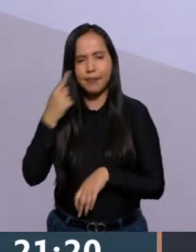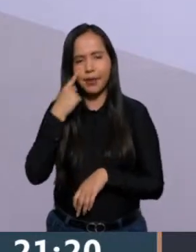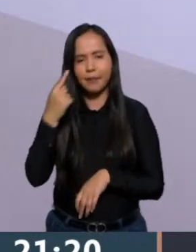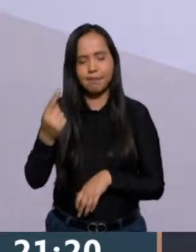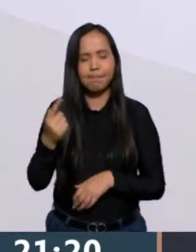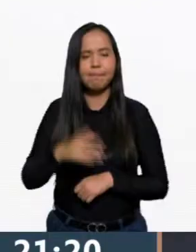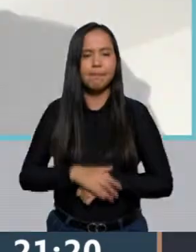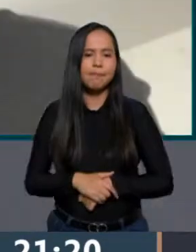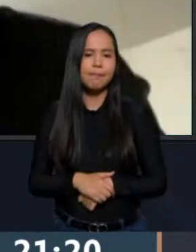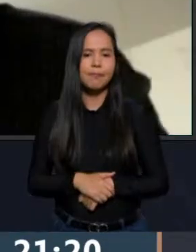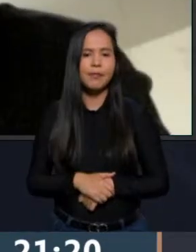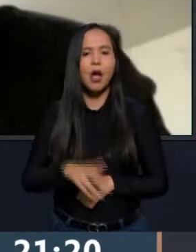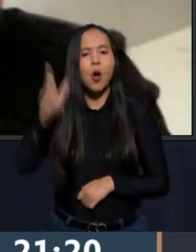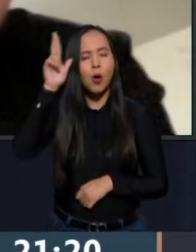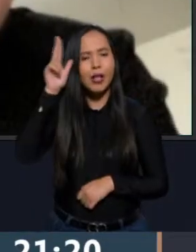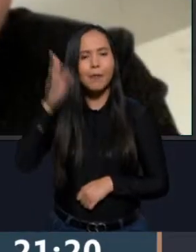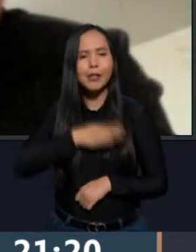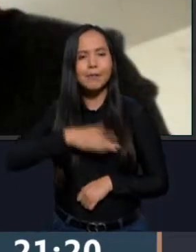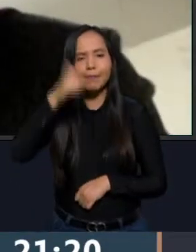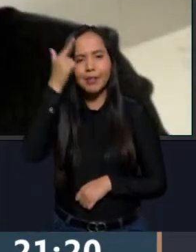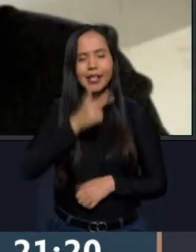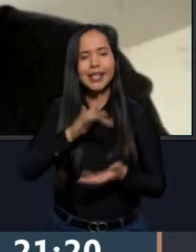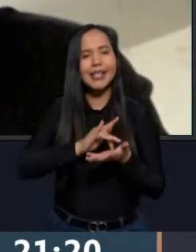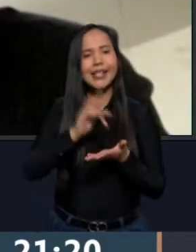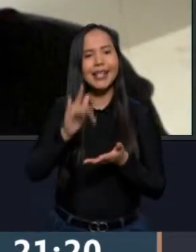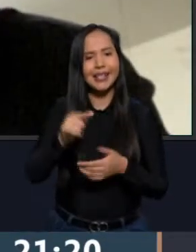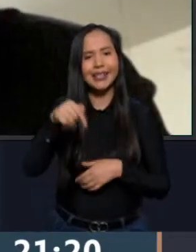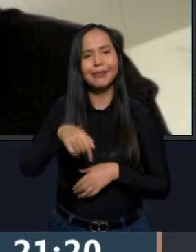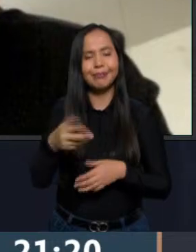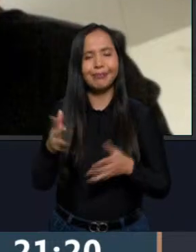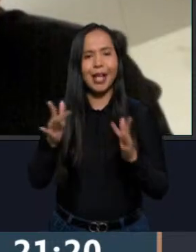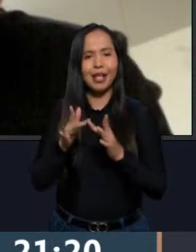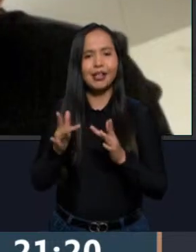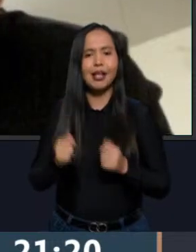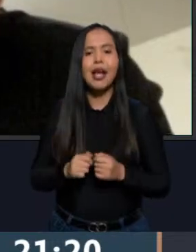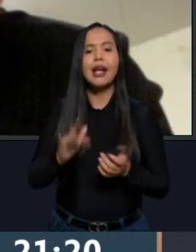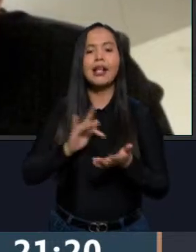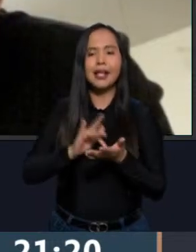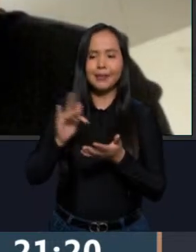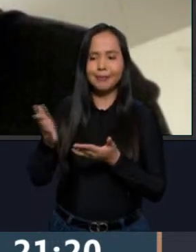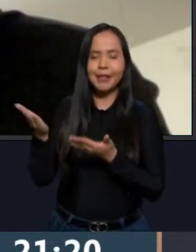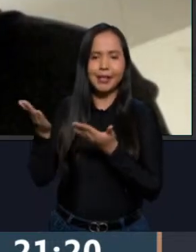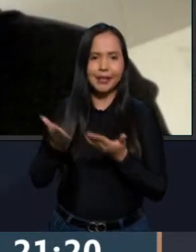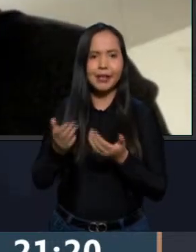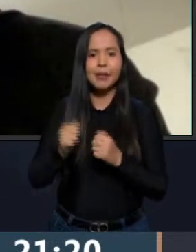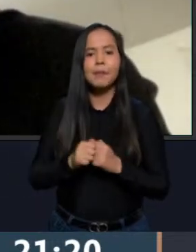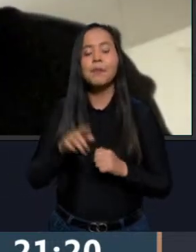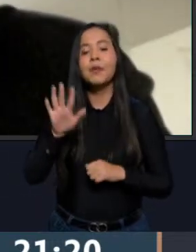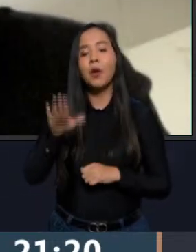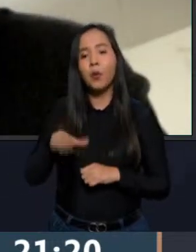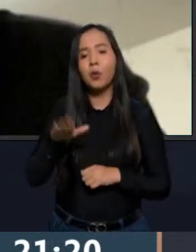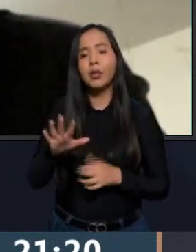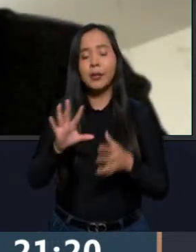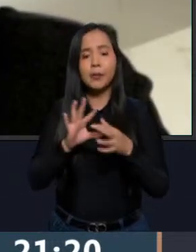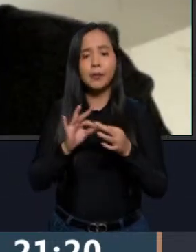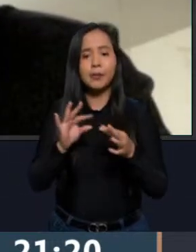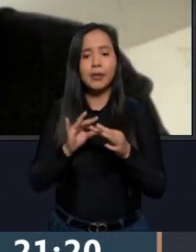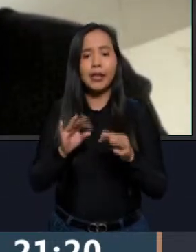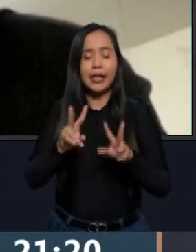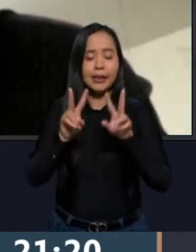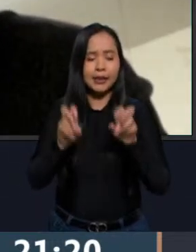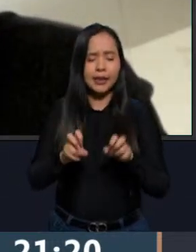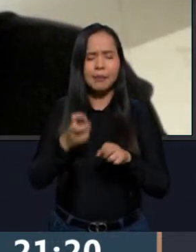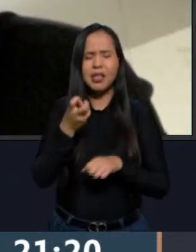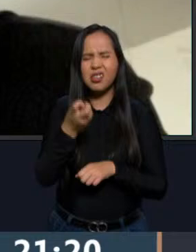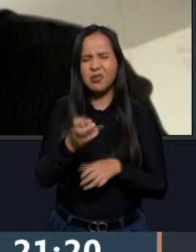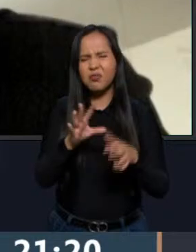estás? ¿Qué tal, Braulio? Buenas noches. Muchas gracias por el espacio. Qué bueno que nos acompañas. Cuéntanos, ¿cuál es la información que hay que decir sobre este tema?